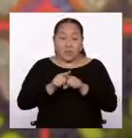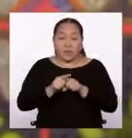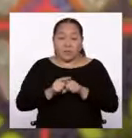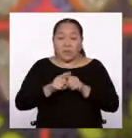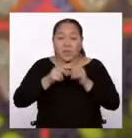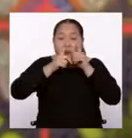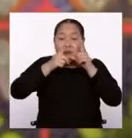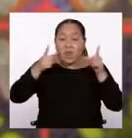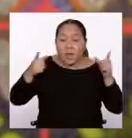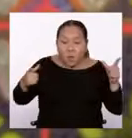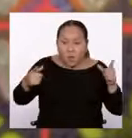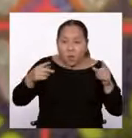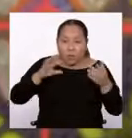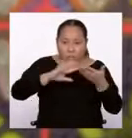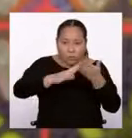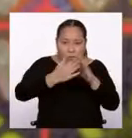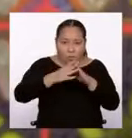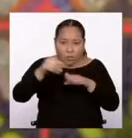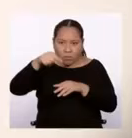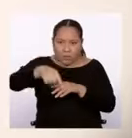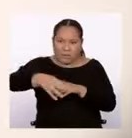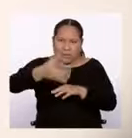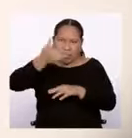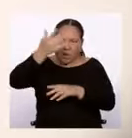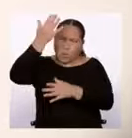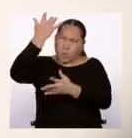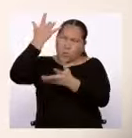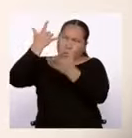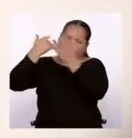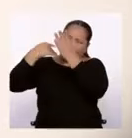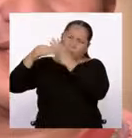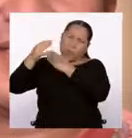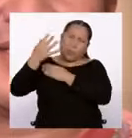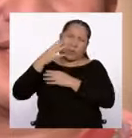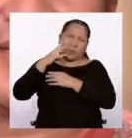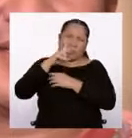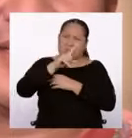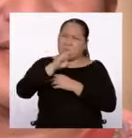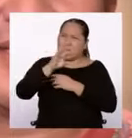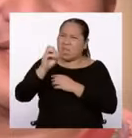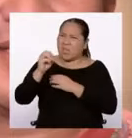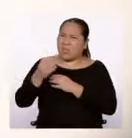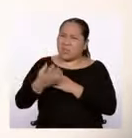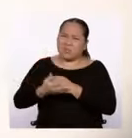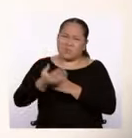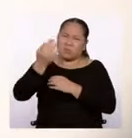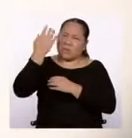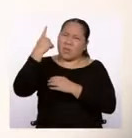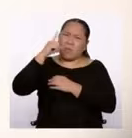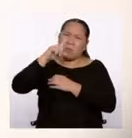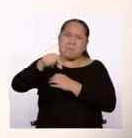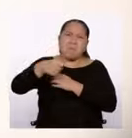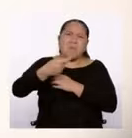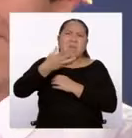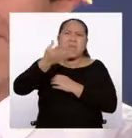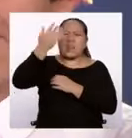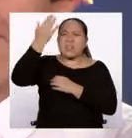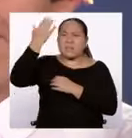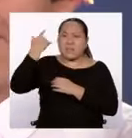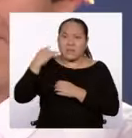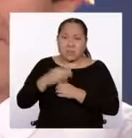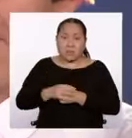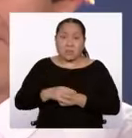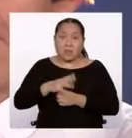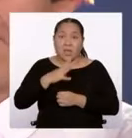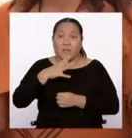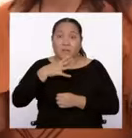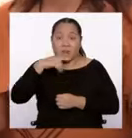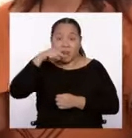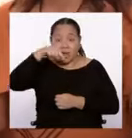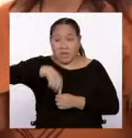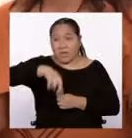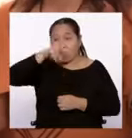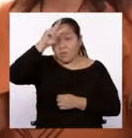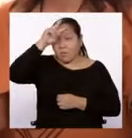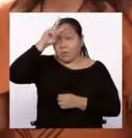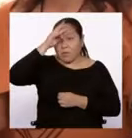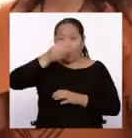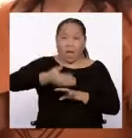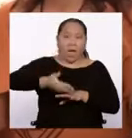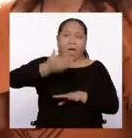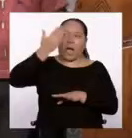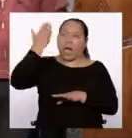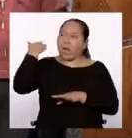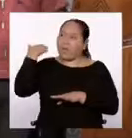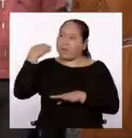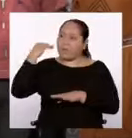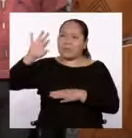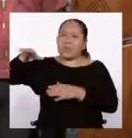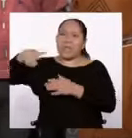cientos o quizás miles de años. Las lenguas indígenas o originarias se hablaban en el Perú desde antes, por supuesto, de la